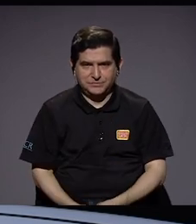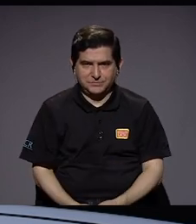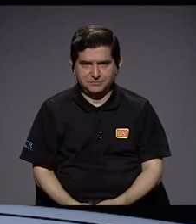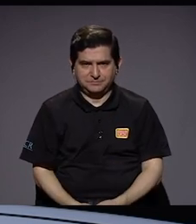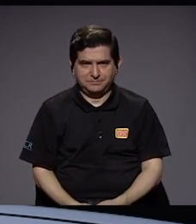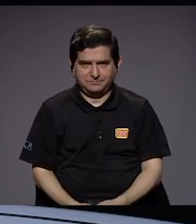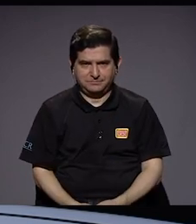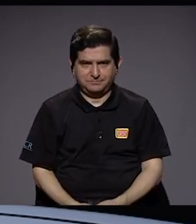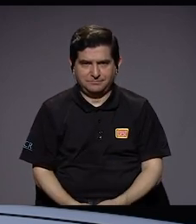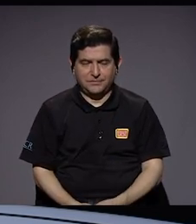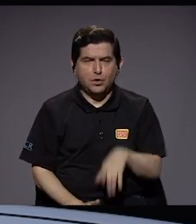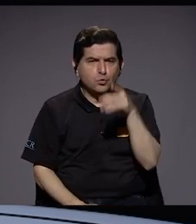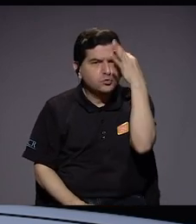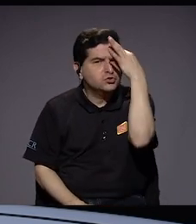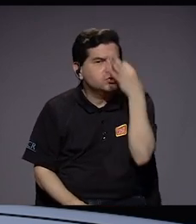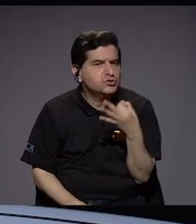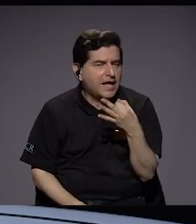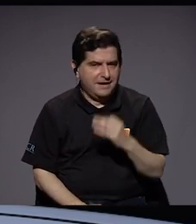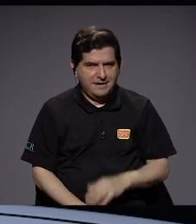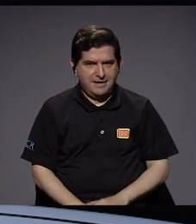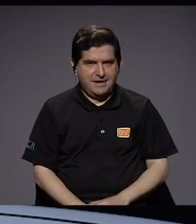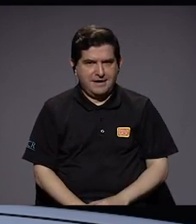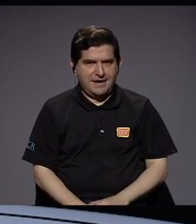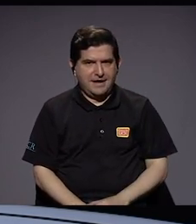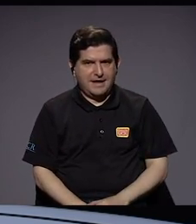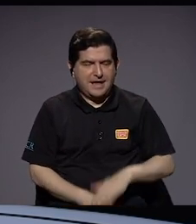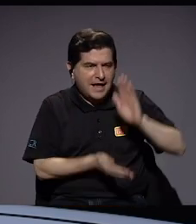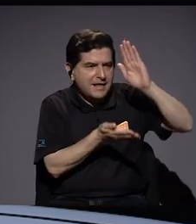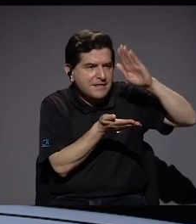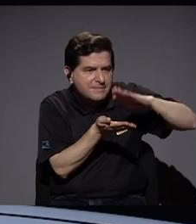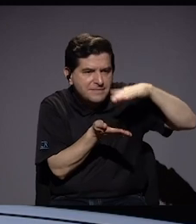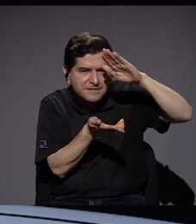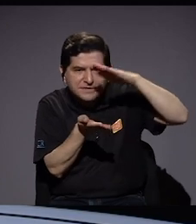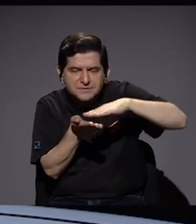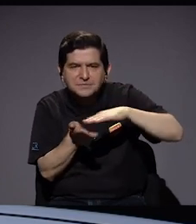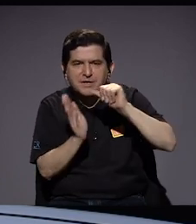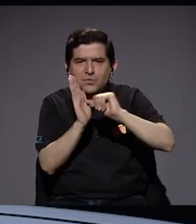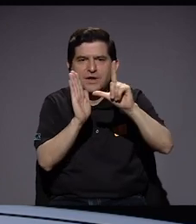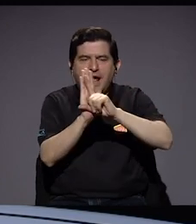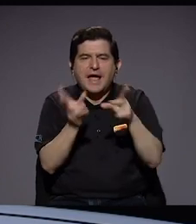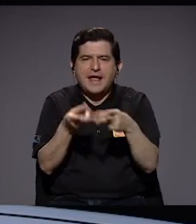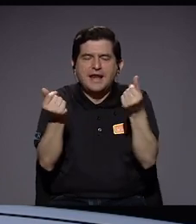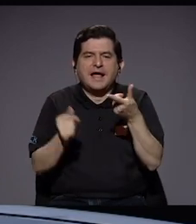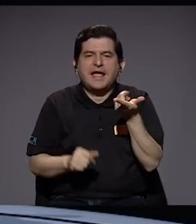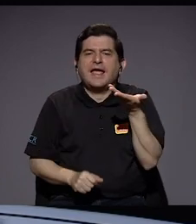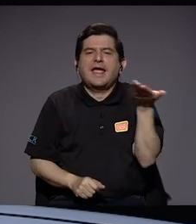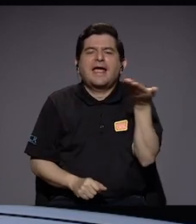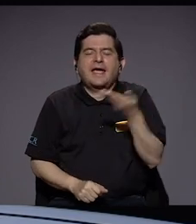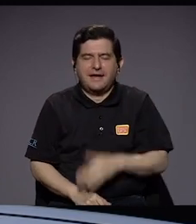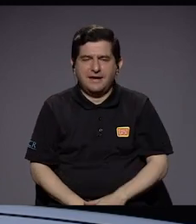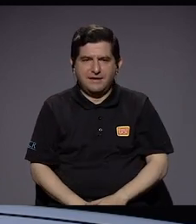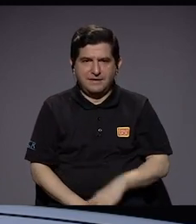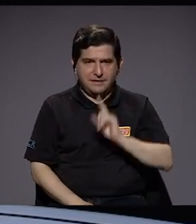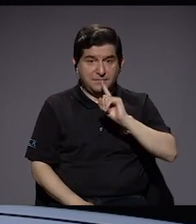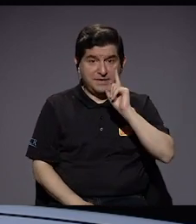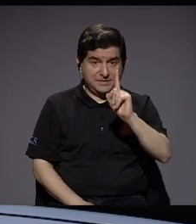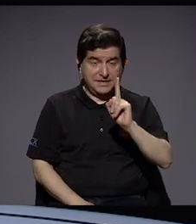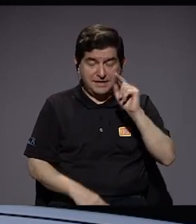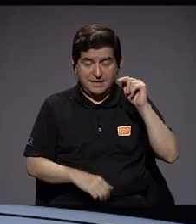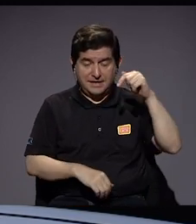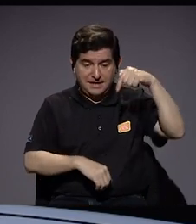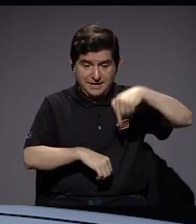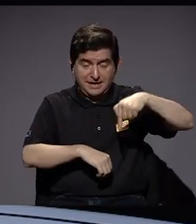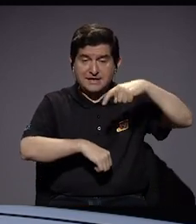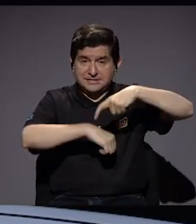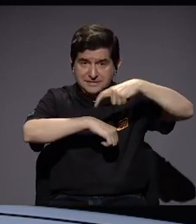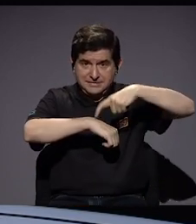¿En qué cree usted que se pueden hacer recortes en la Asamblea Legislativa? Y se lo digo porque, para mencionar uno, en estos días ha